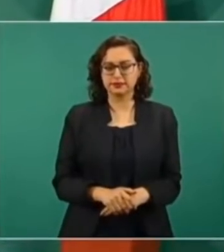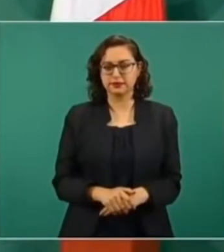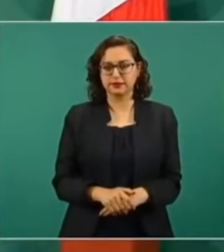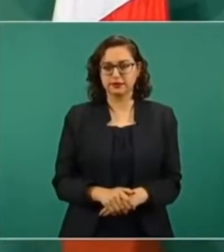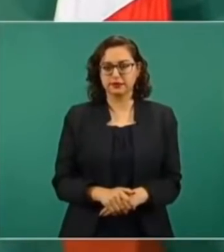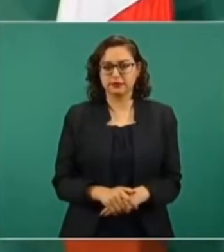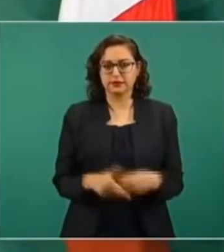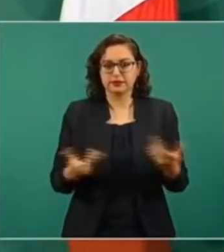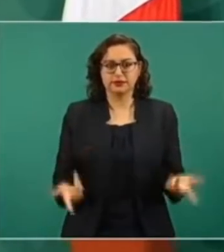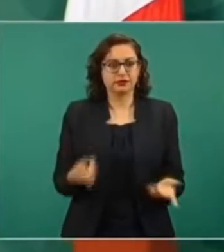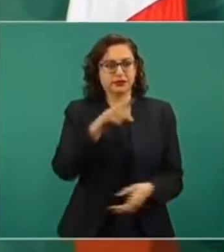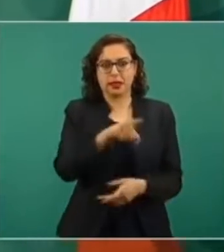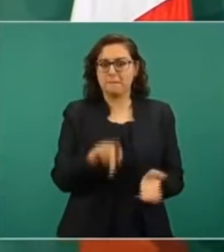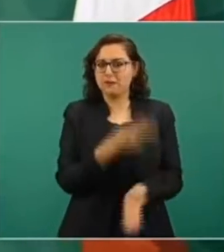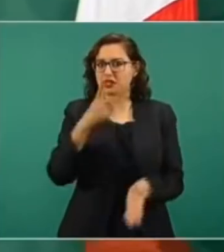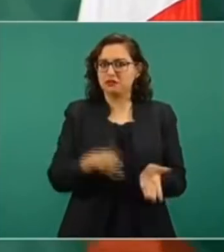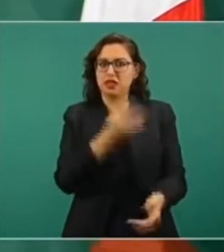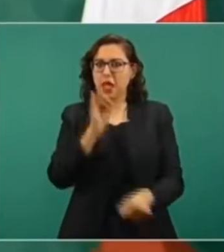¿Por qué quieren permanecer ahí?